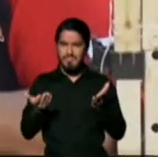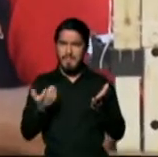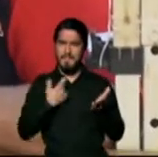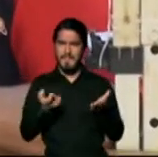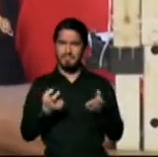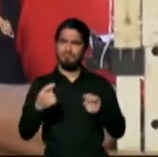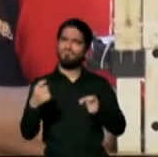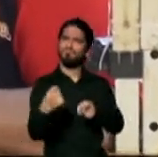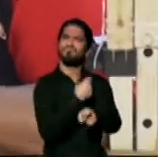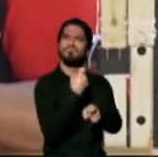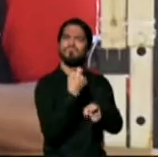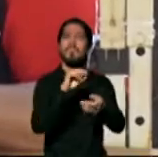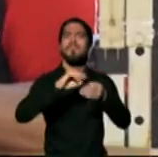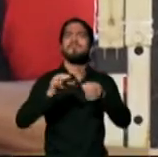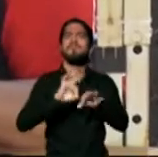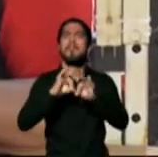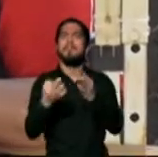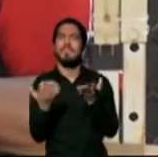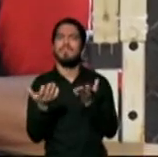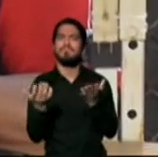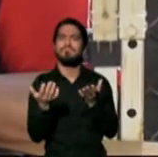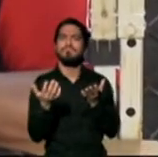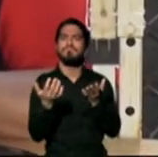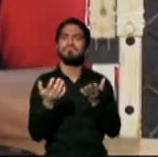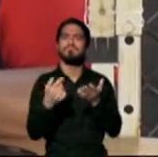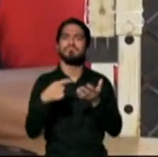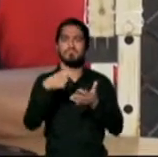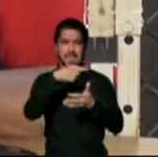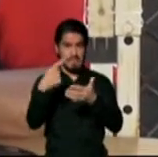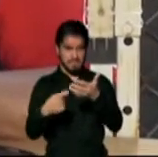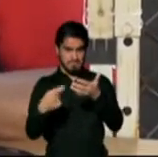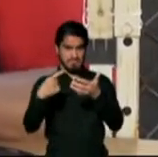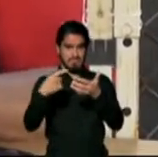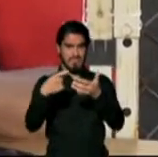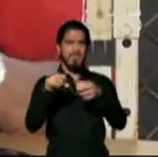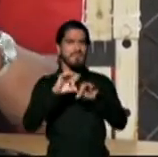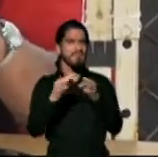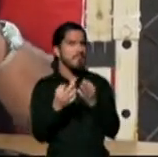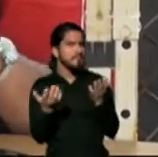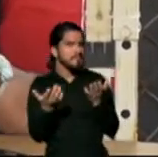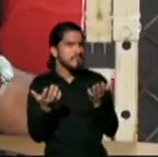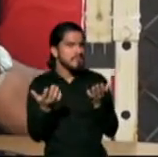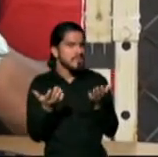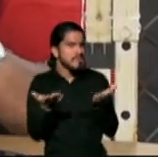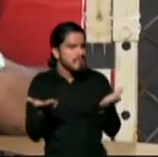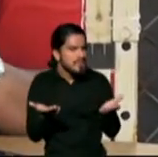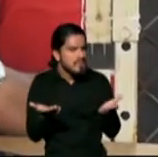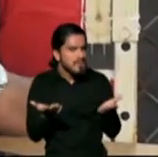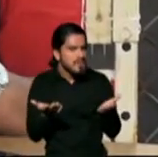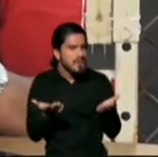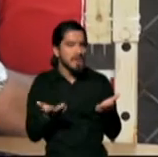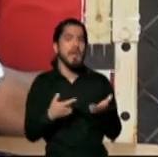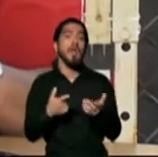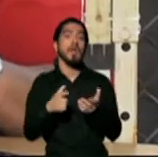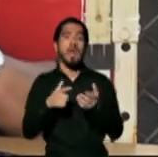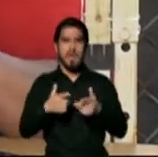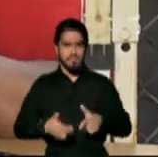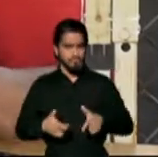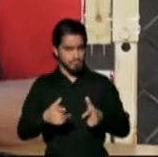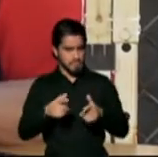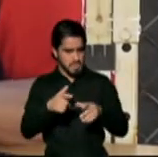sufrido nuestras familias se encuentran el que tenemos familia que los lugares donde residen